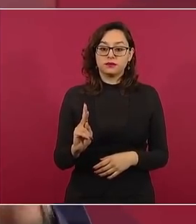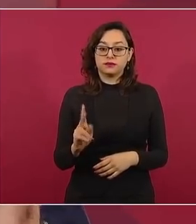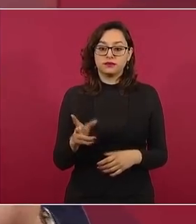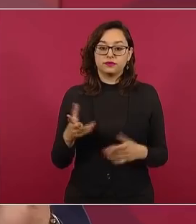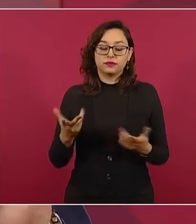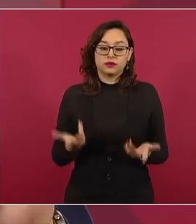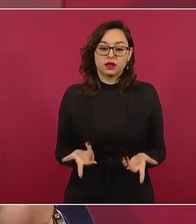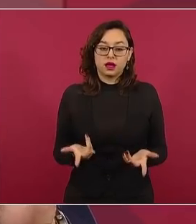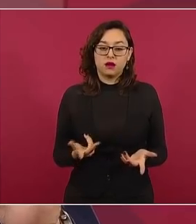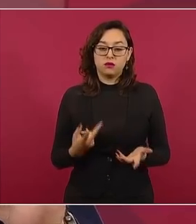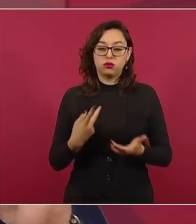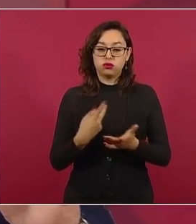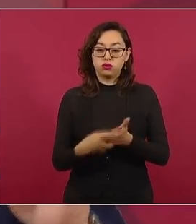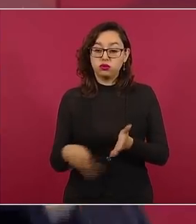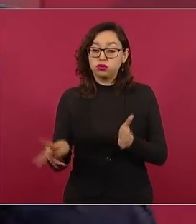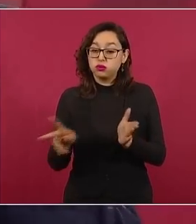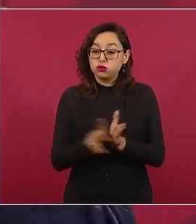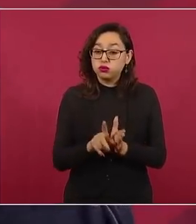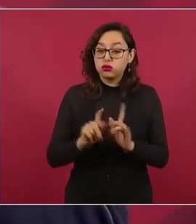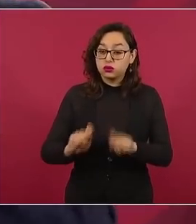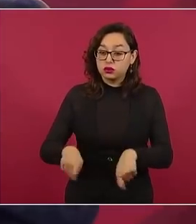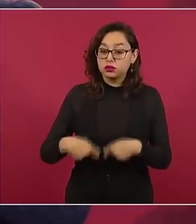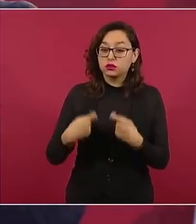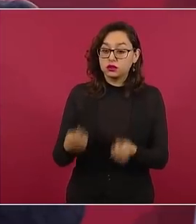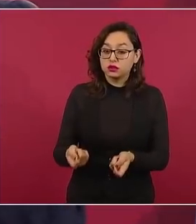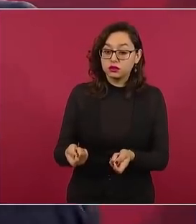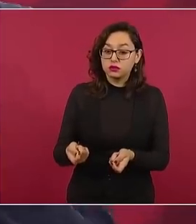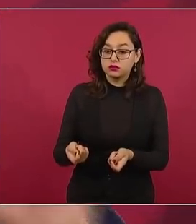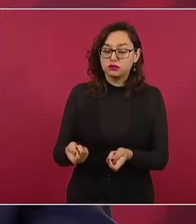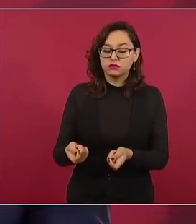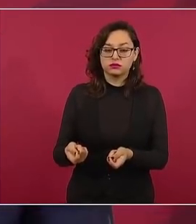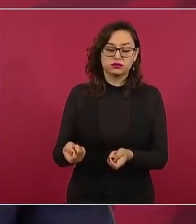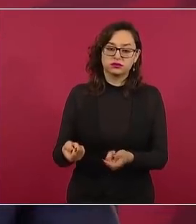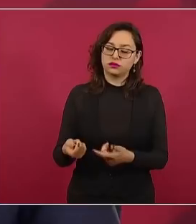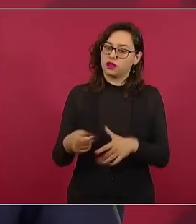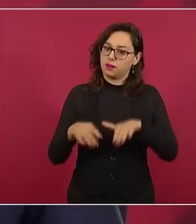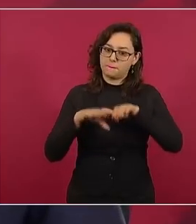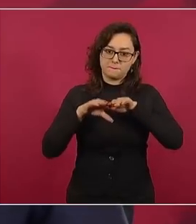de basificación, aplica para todos.